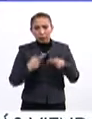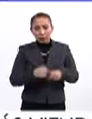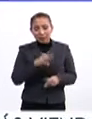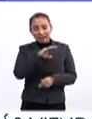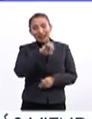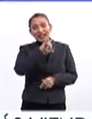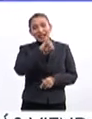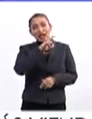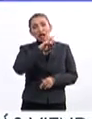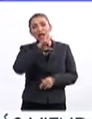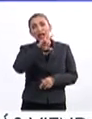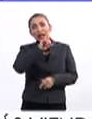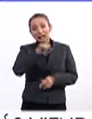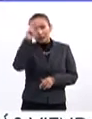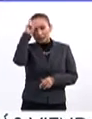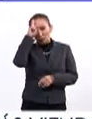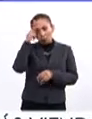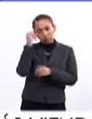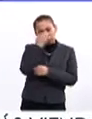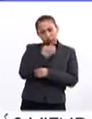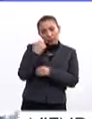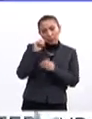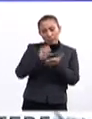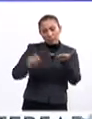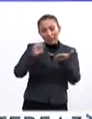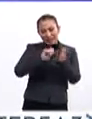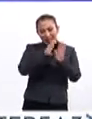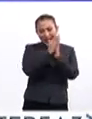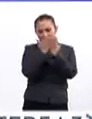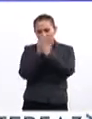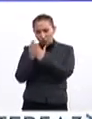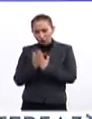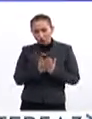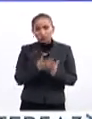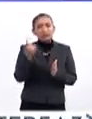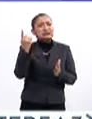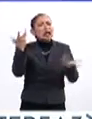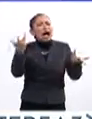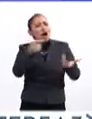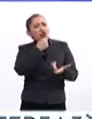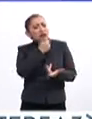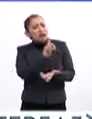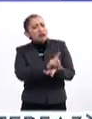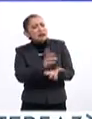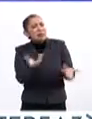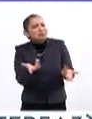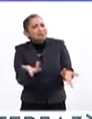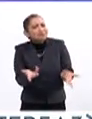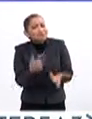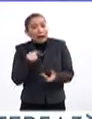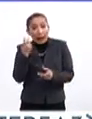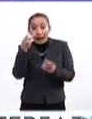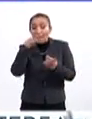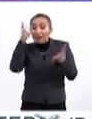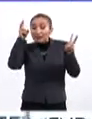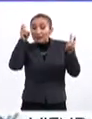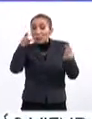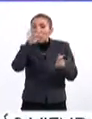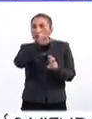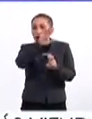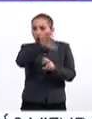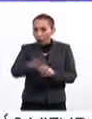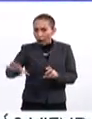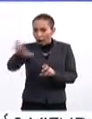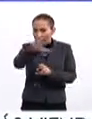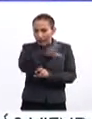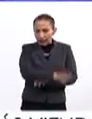Cecilia Rosales Vega, psicoanalista y autora de la colección de libros ¿Qué hago con un niño con discapacidad? Aborda el tema desde cinco